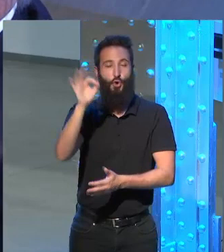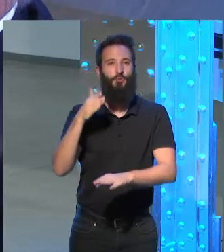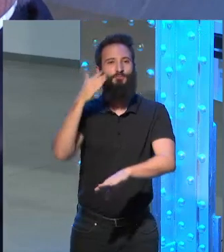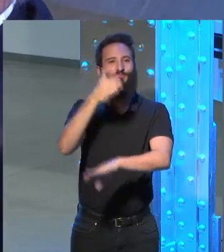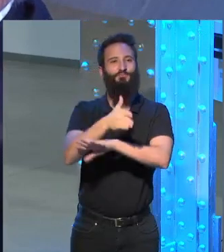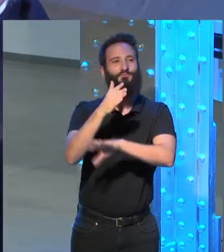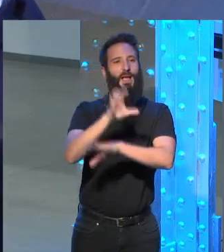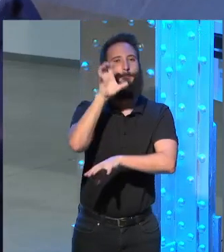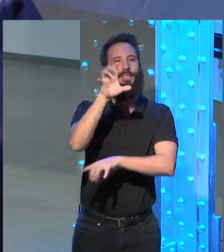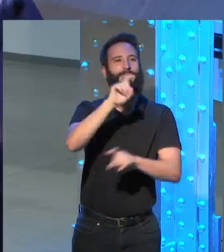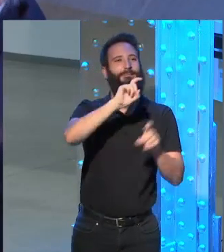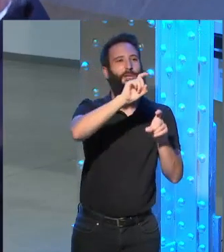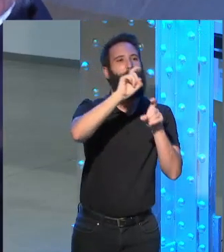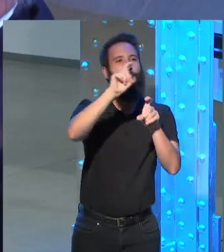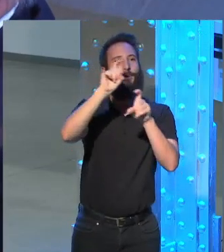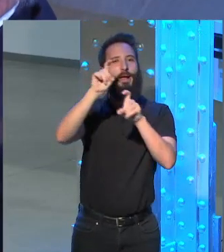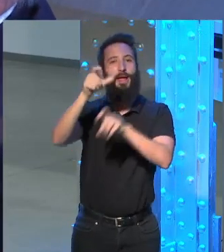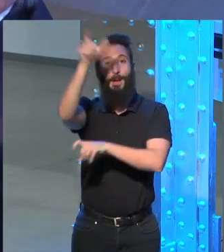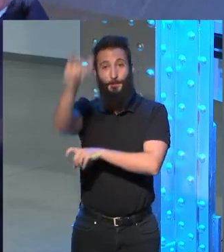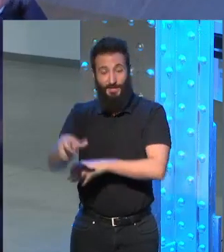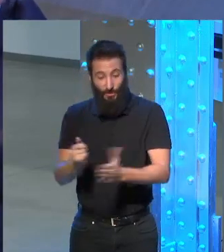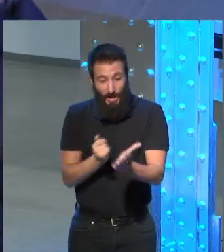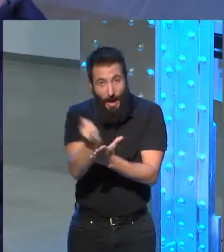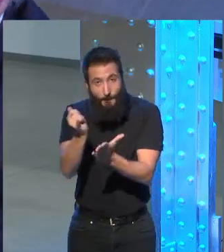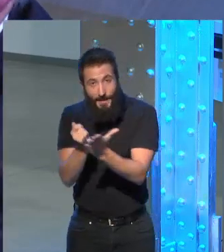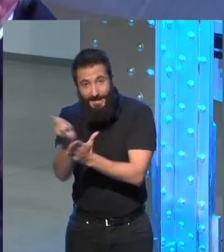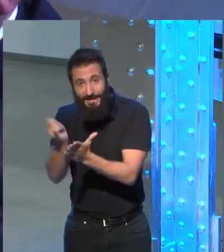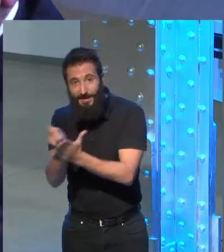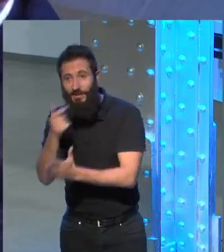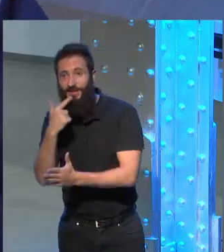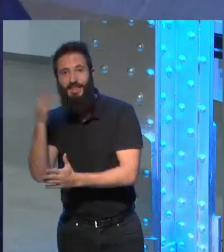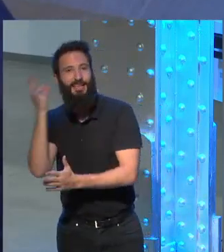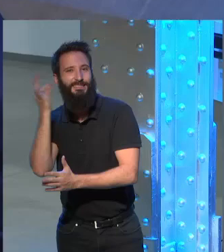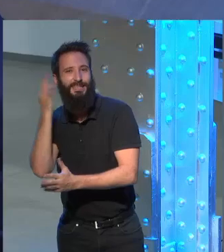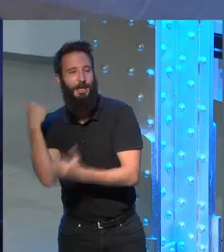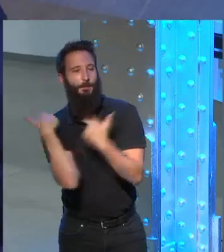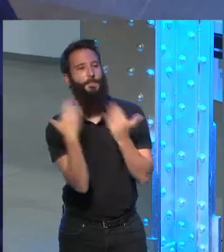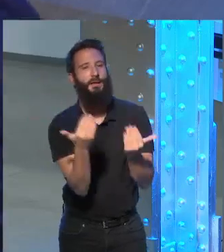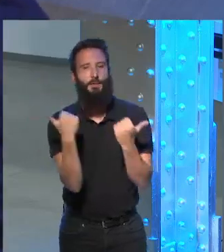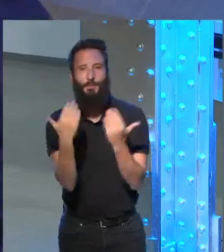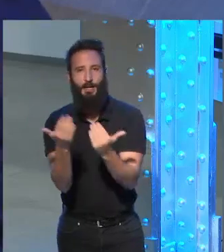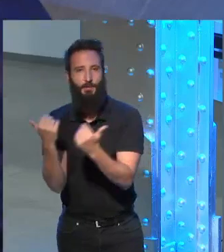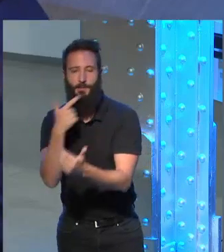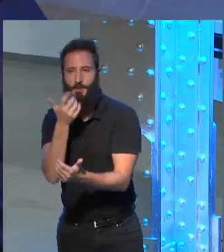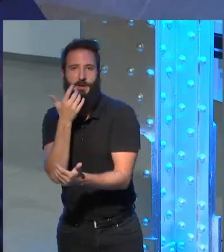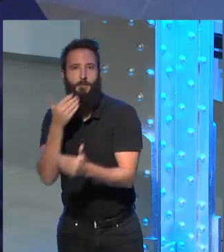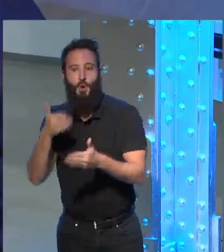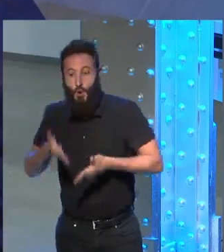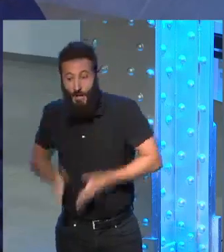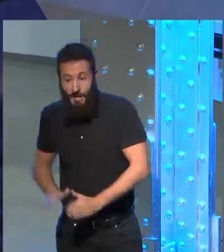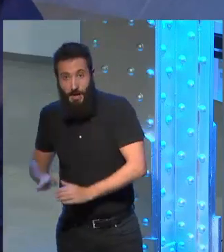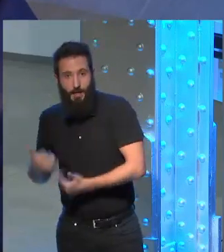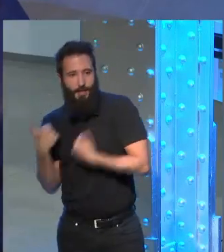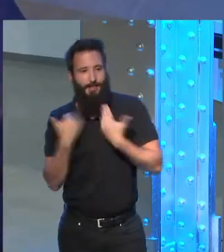país los campesinos le regalaban chicas le regalaban a sus hijas sabían que le